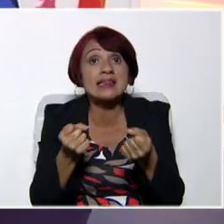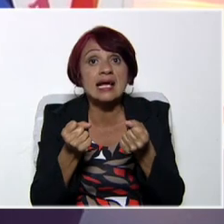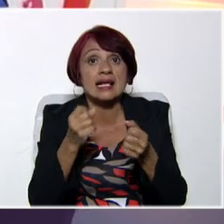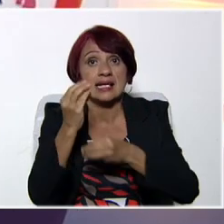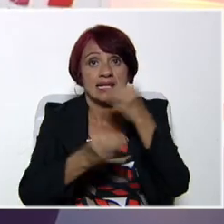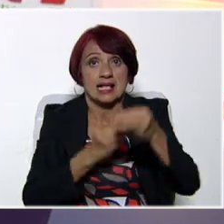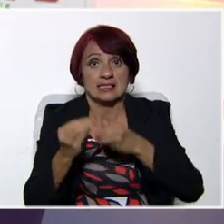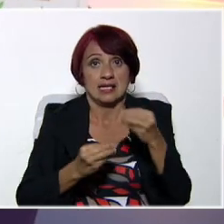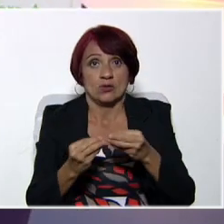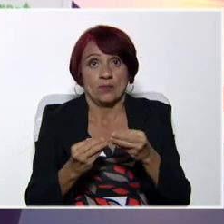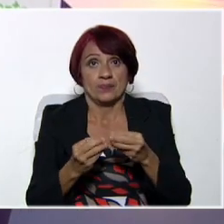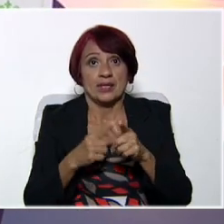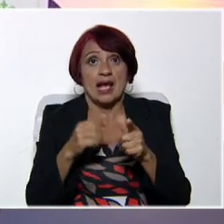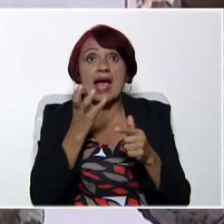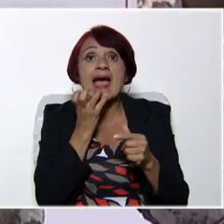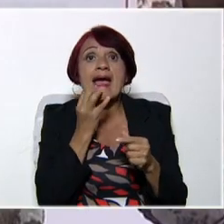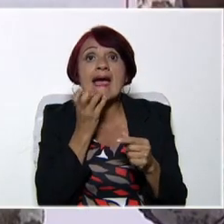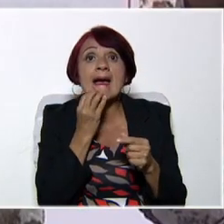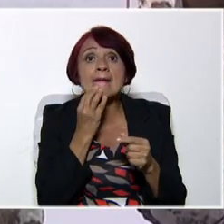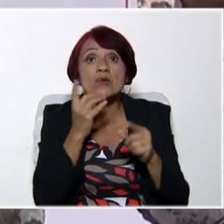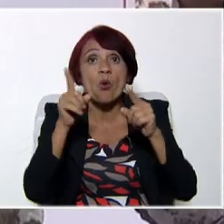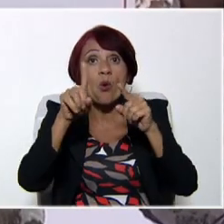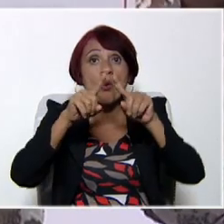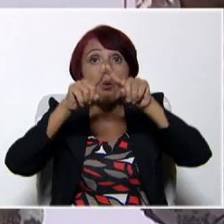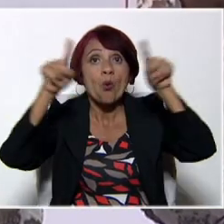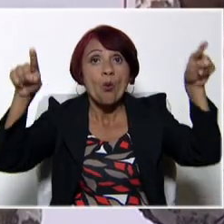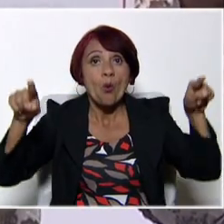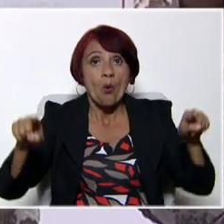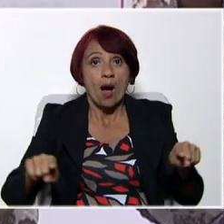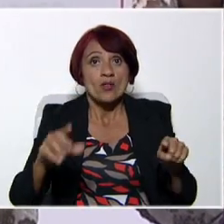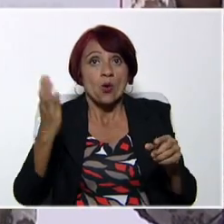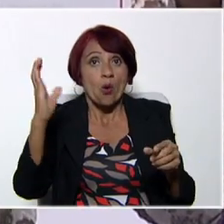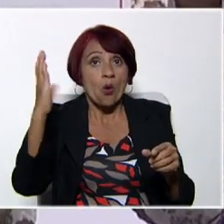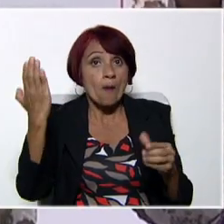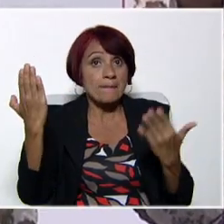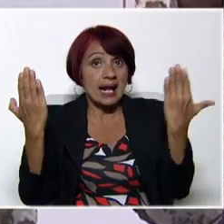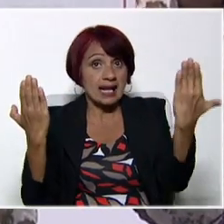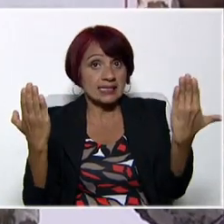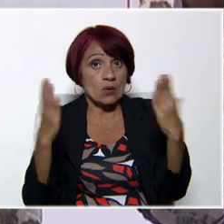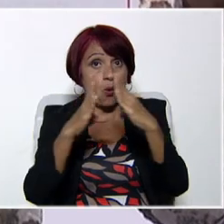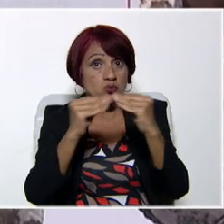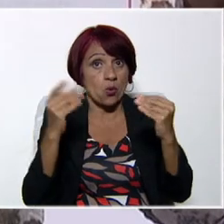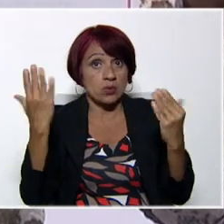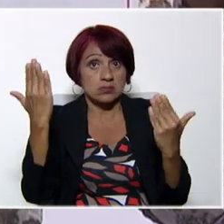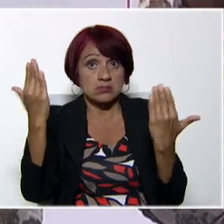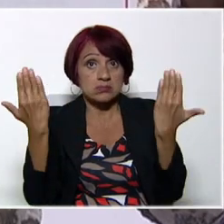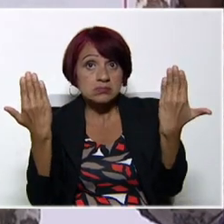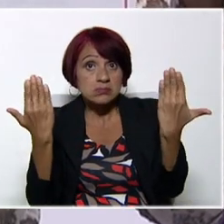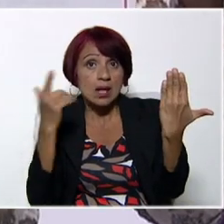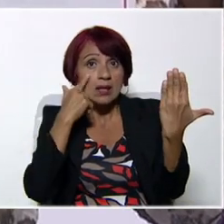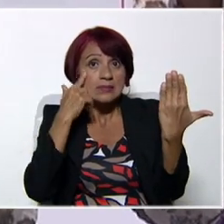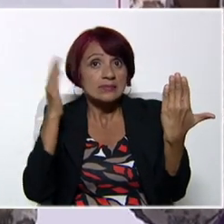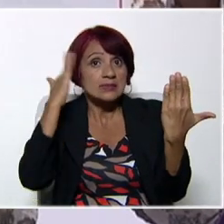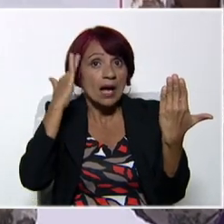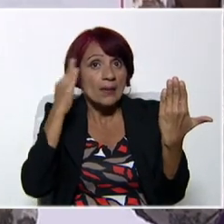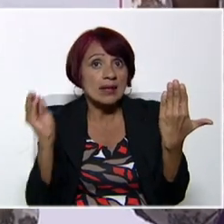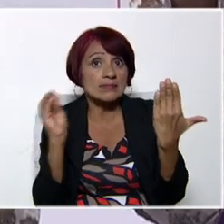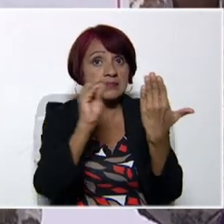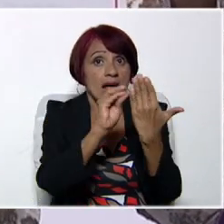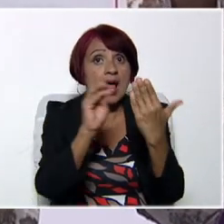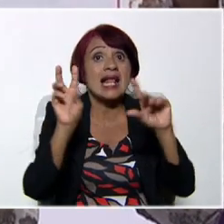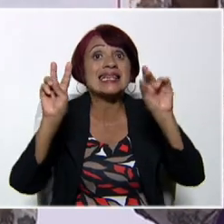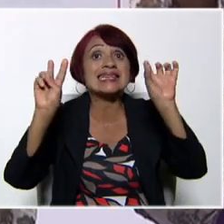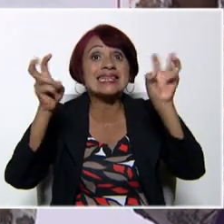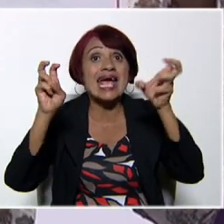que está realizando. Ejemplo entonces de un cuadro comparativo es que nosotros podamos ubicar el título